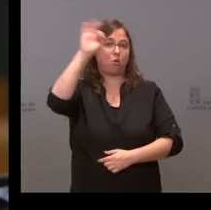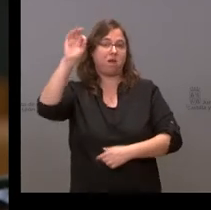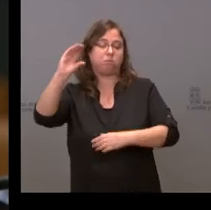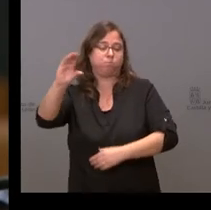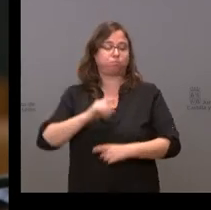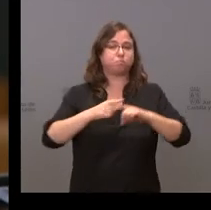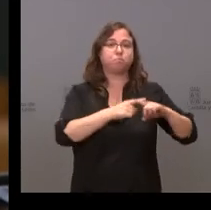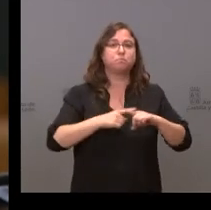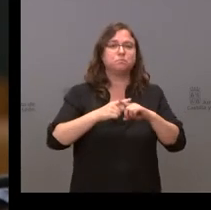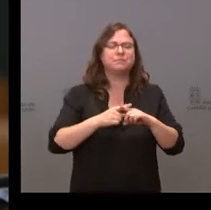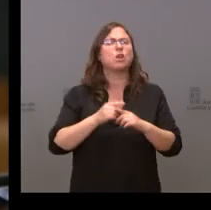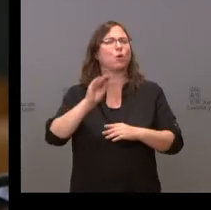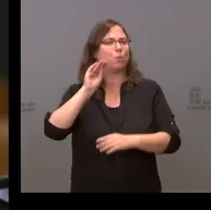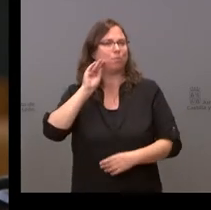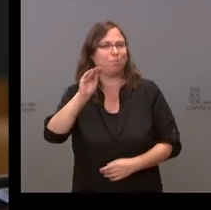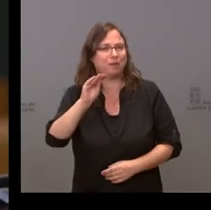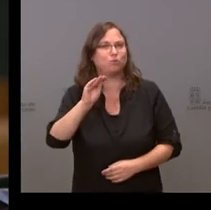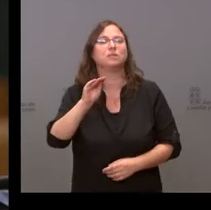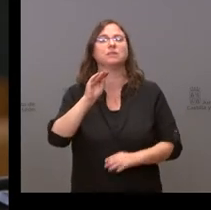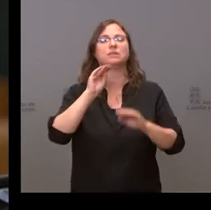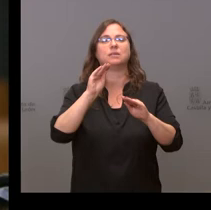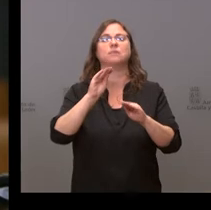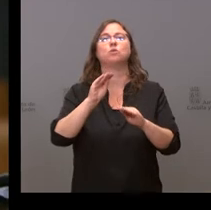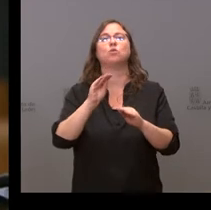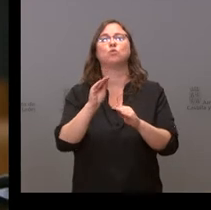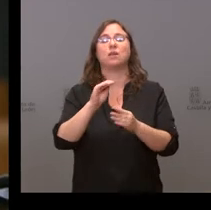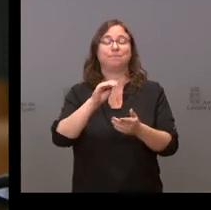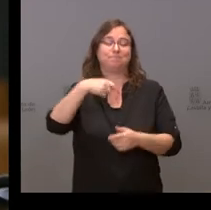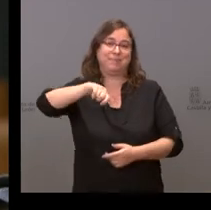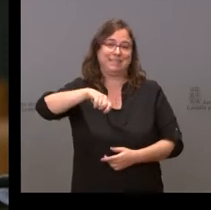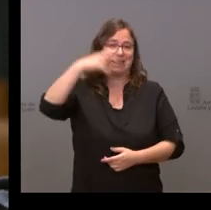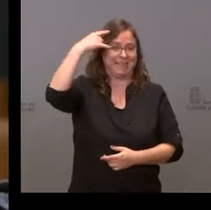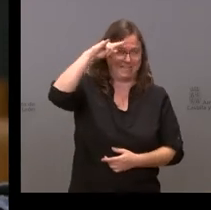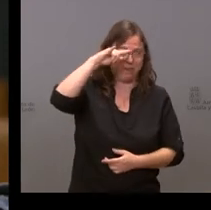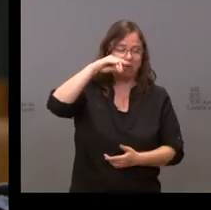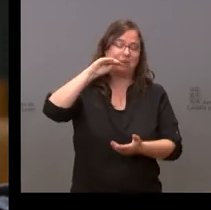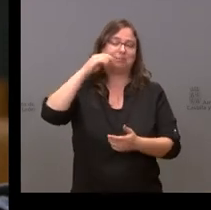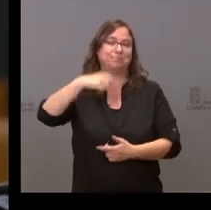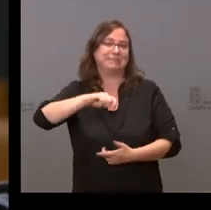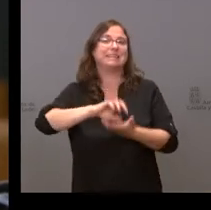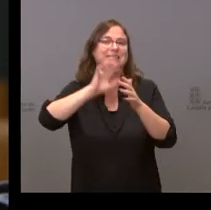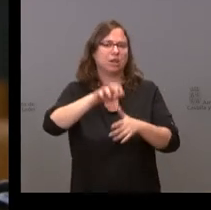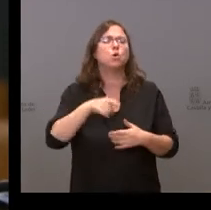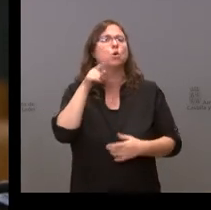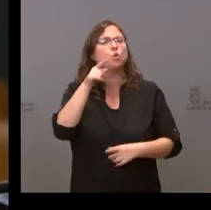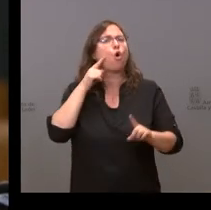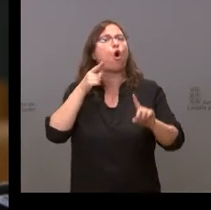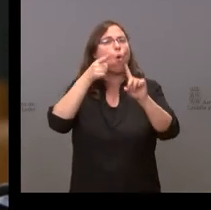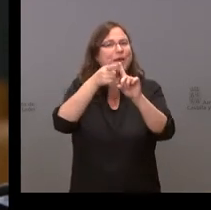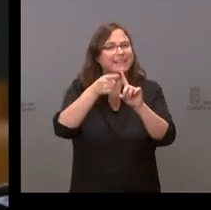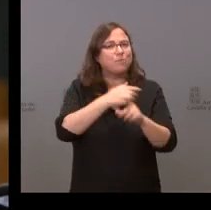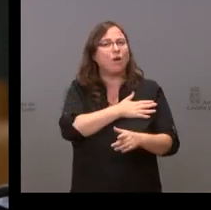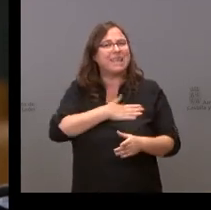la pregunta, señor presidente de la comunidad de Salamanca o Castilla y León. ¿Cuáles son los objetivos que ustedes pretenden